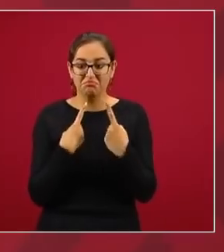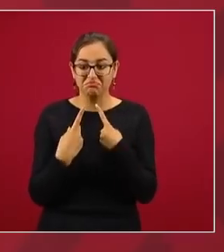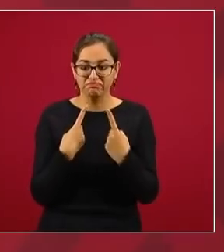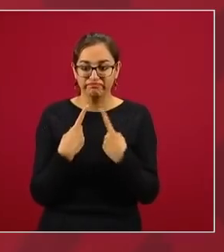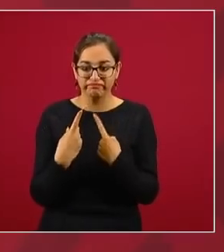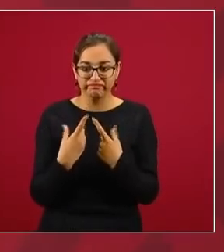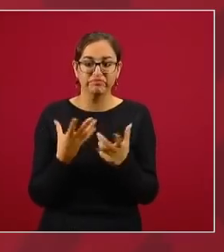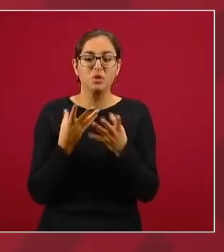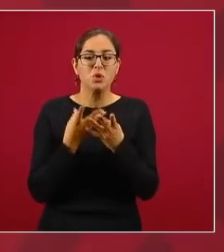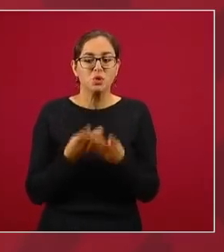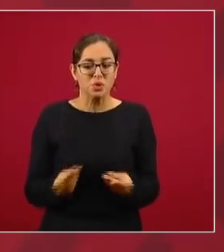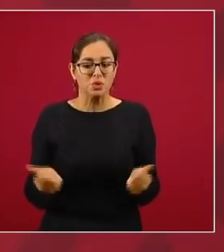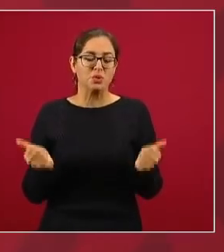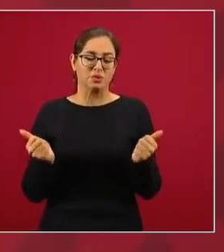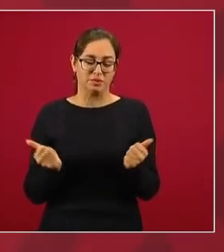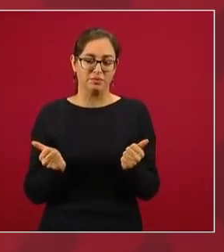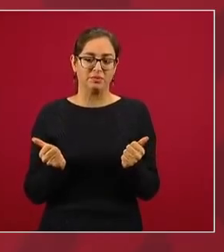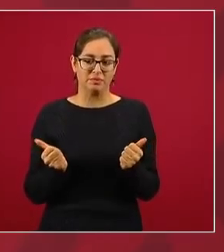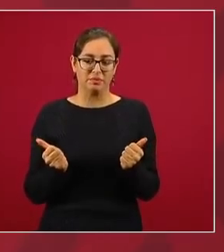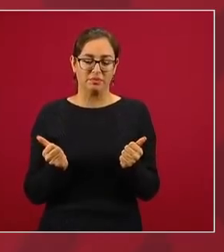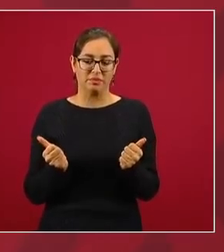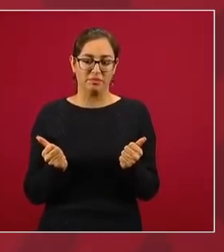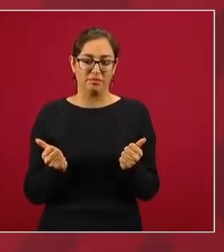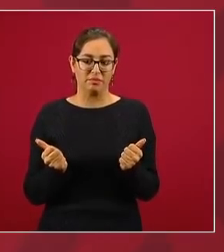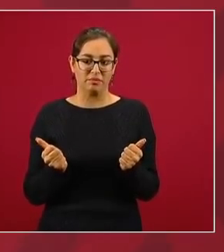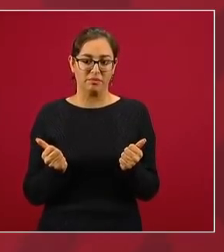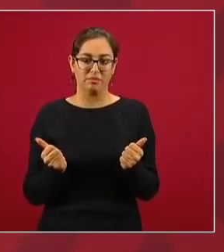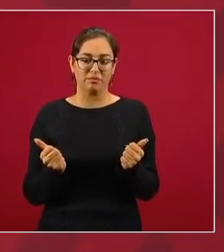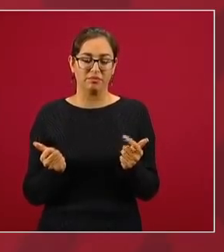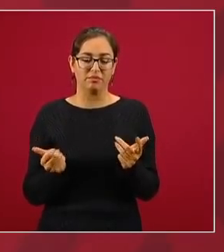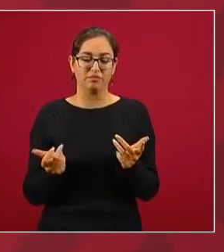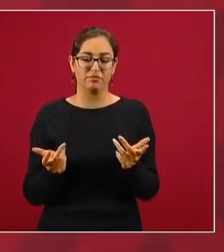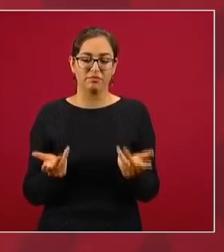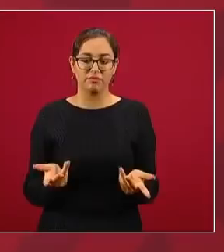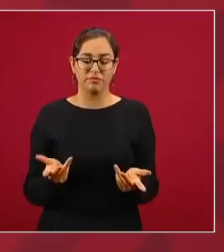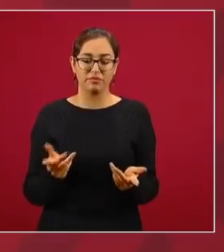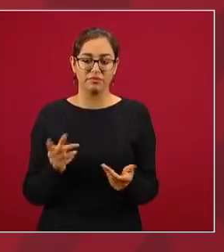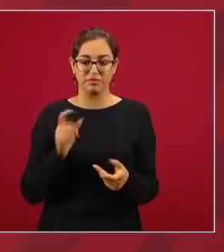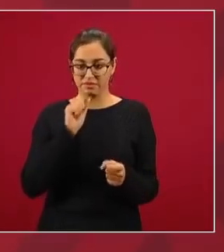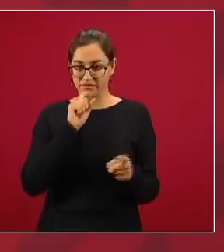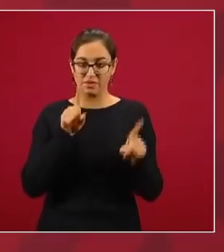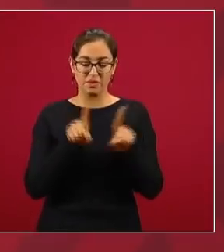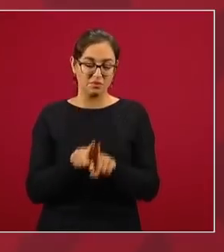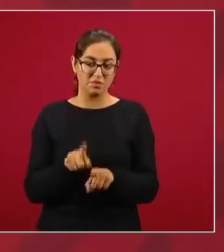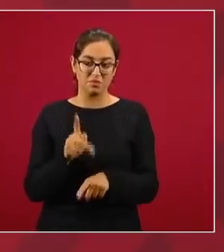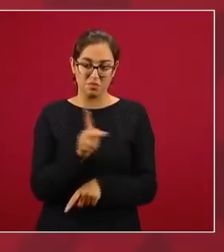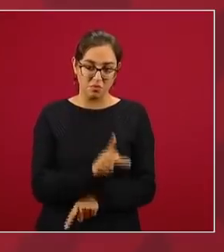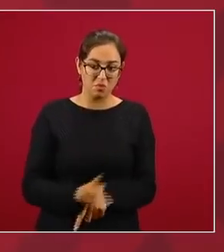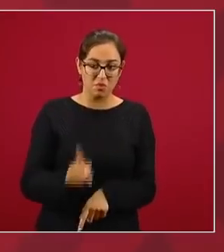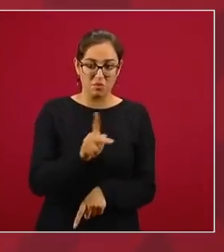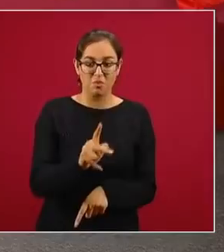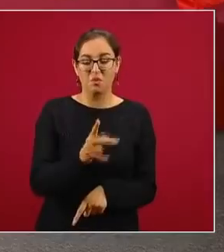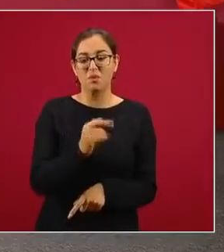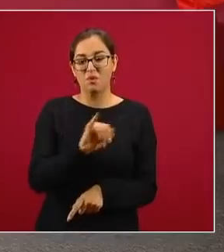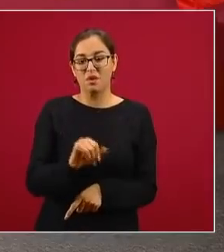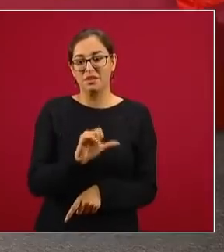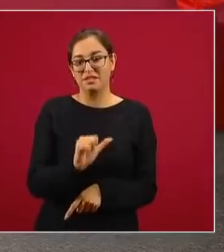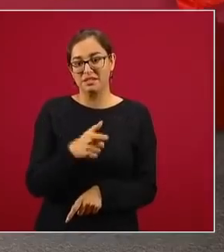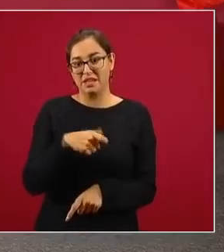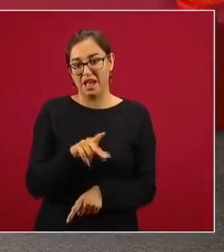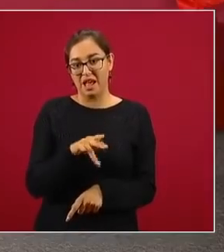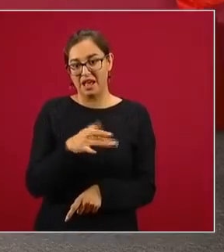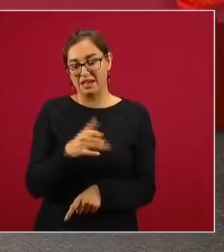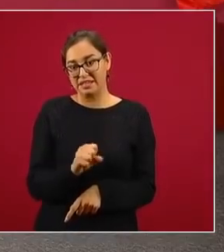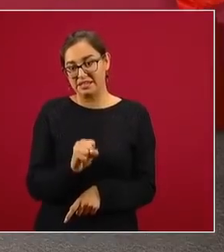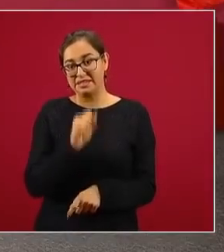está resolviendo en el caso de los yaquis, porque también hay elecciones en Sonora